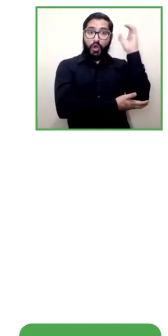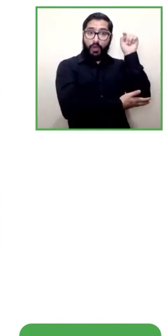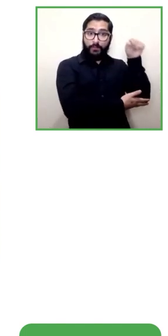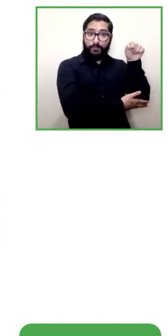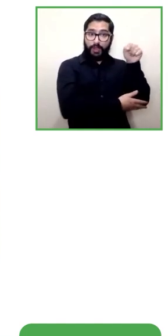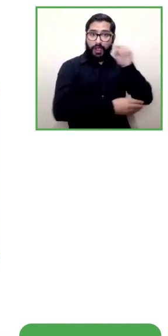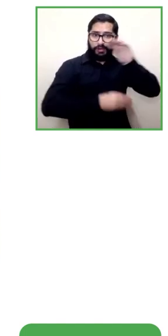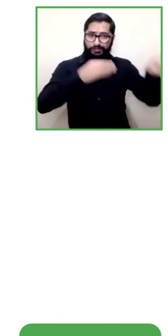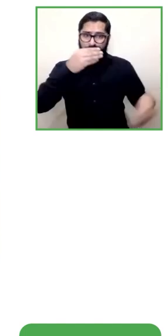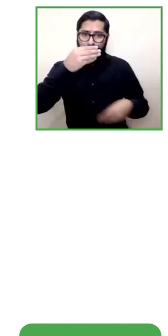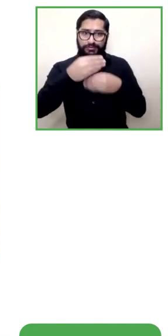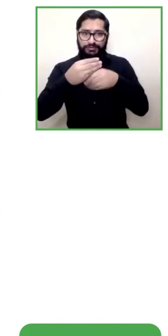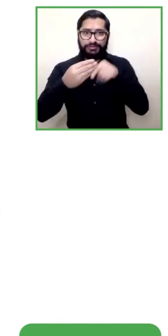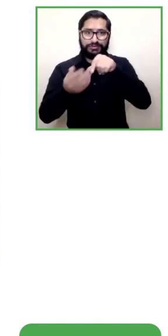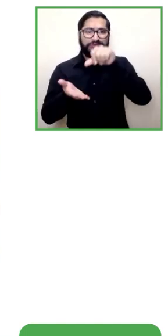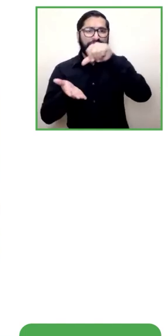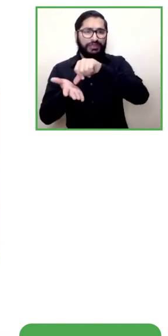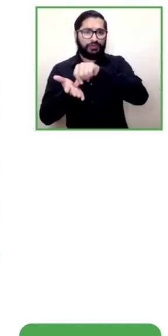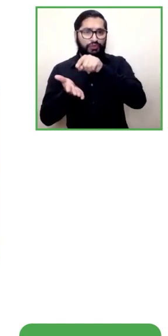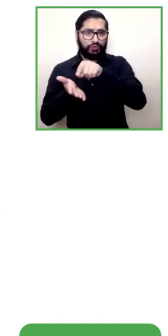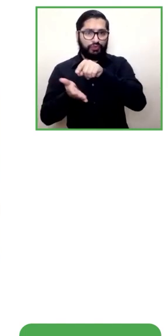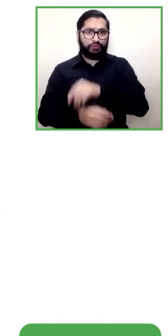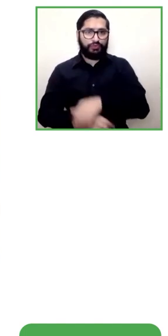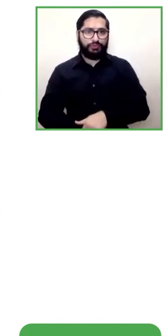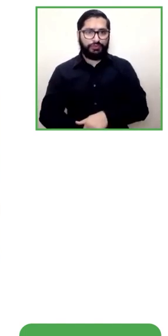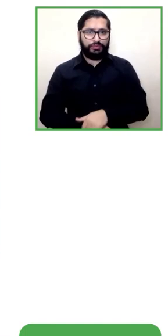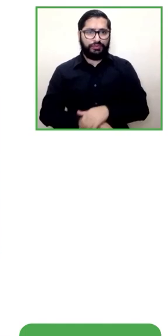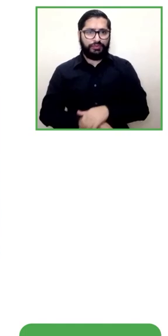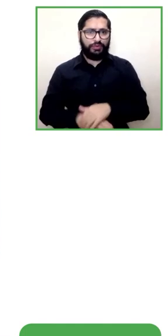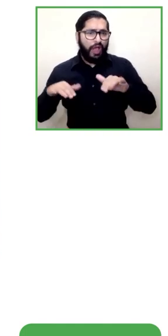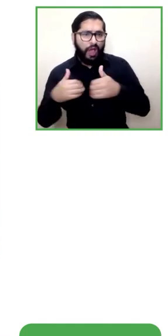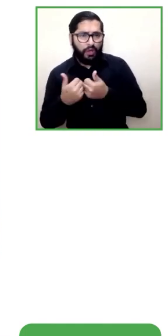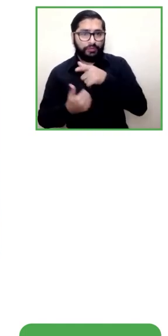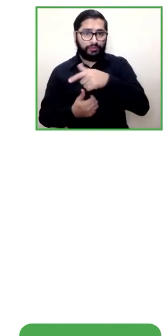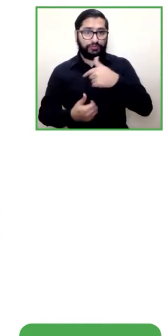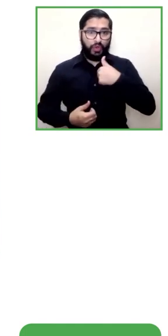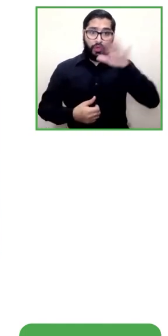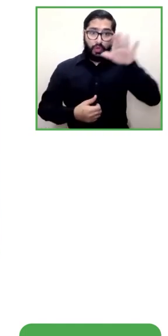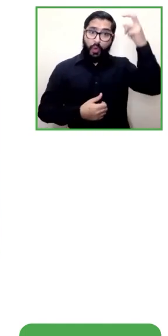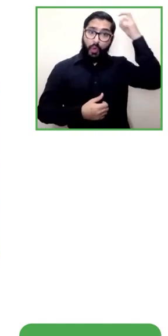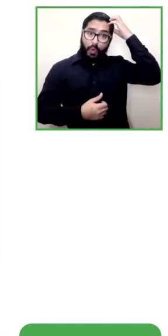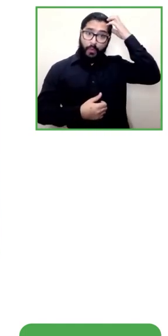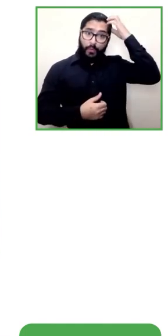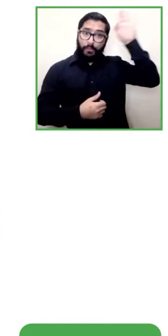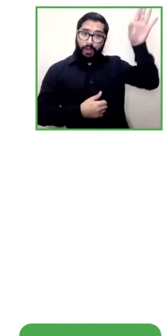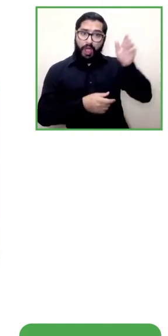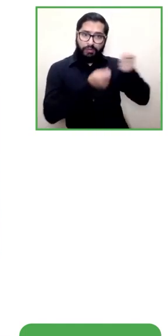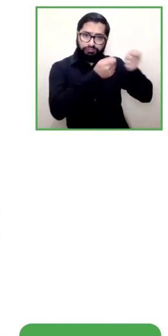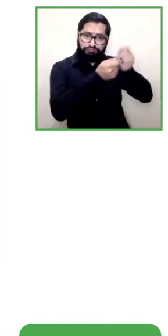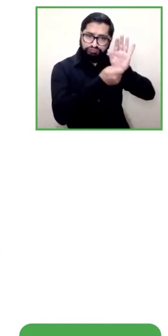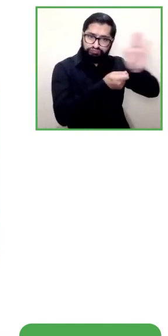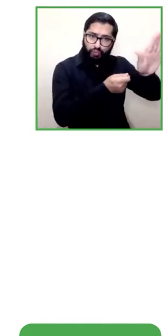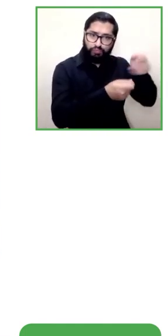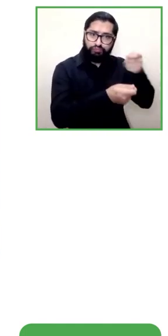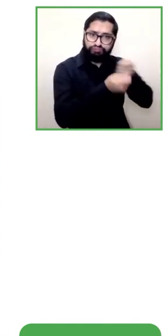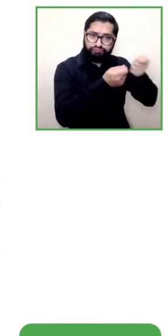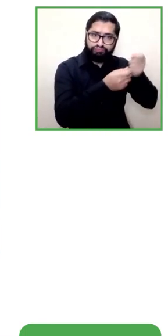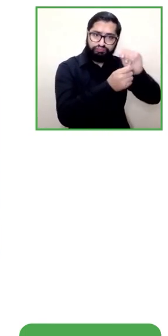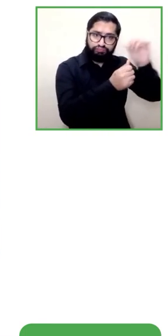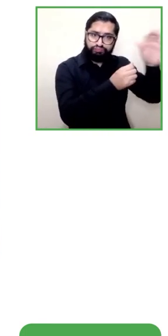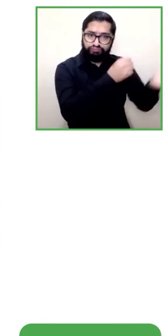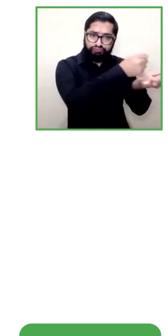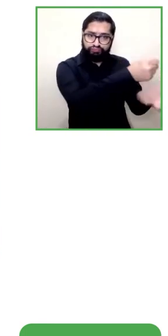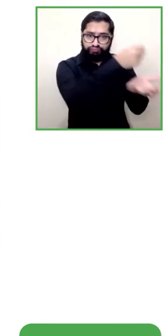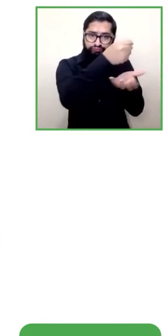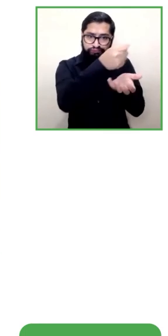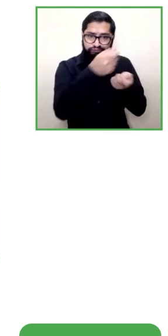desde el gobierno el gobierno es quien hace el presupuesto o quien asigna el presupuesto para llevar a cabo este proyecto